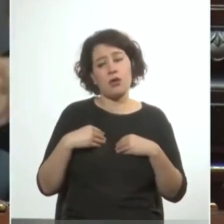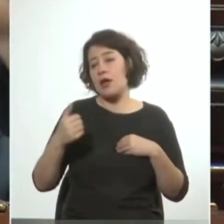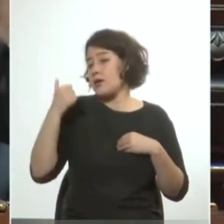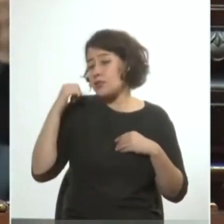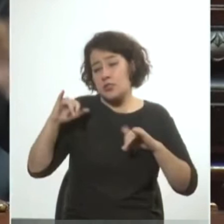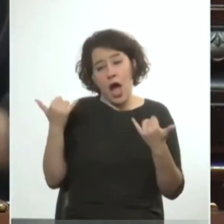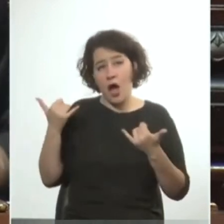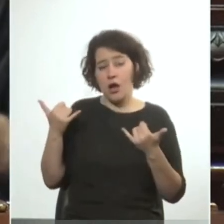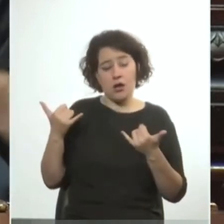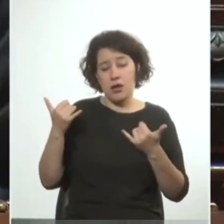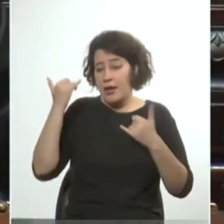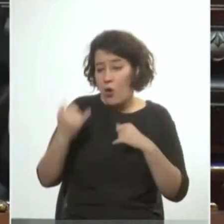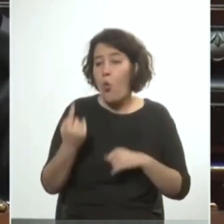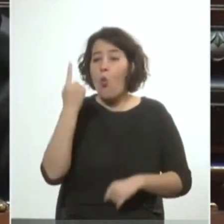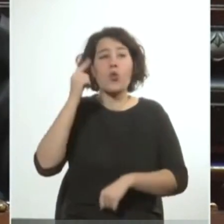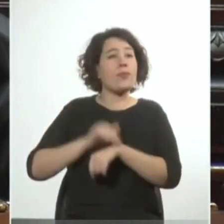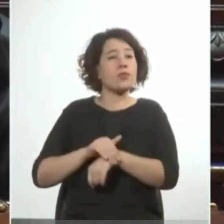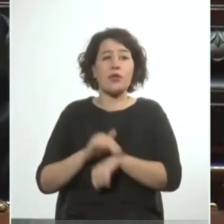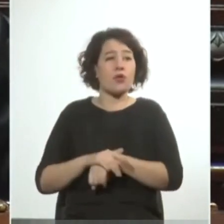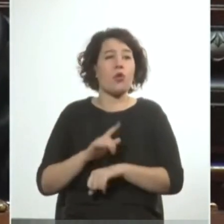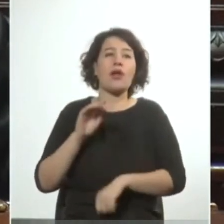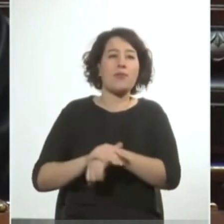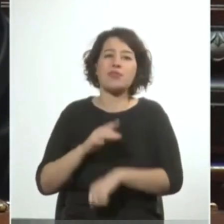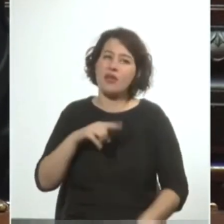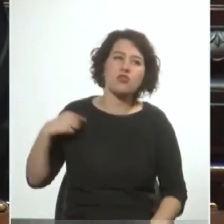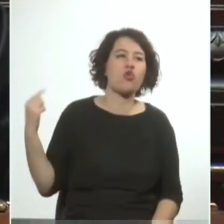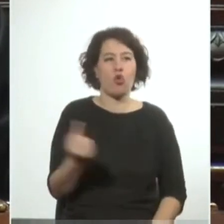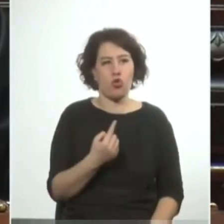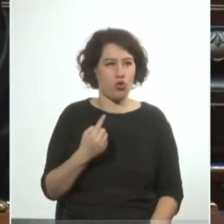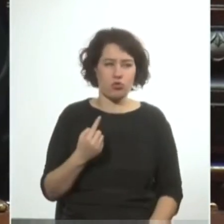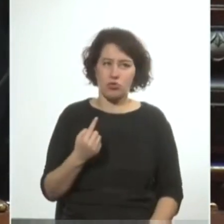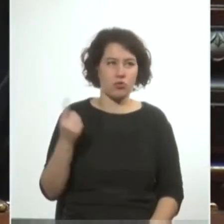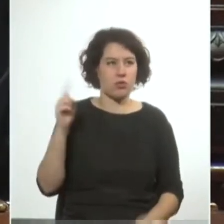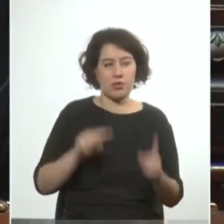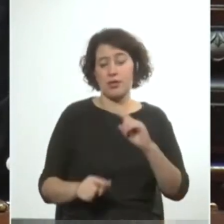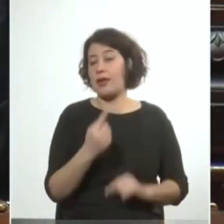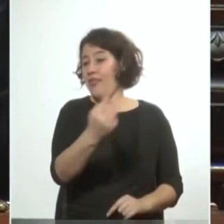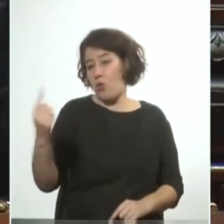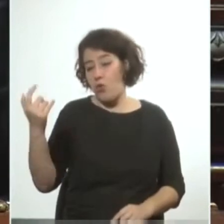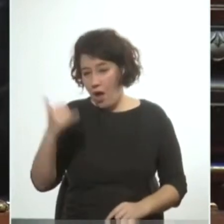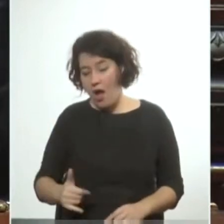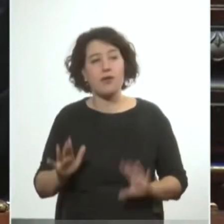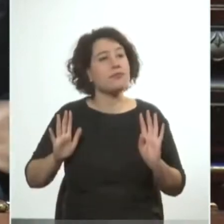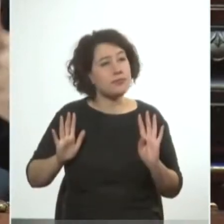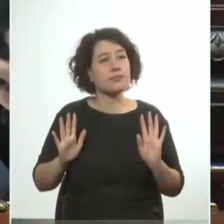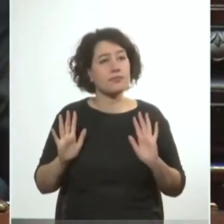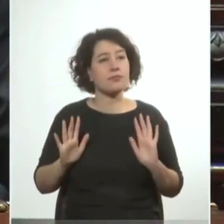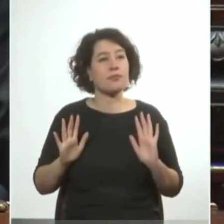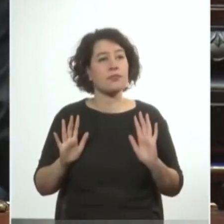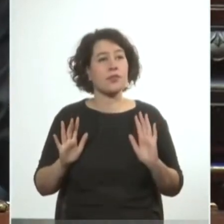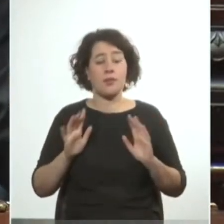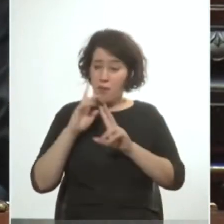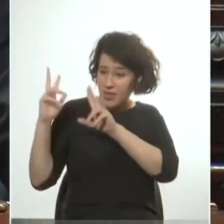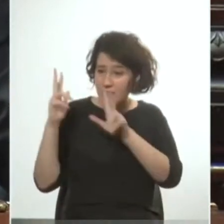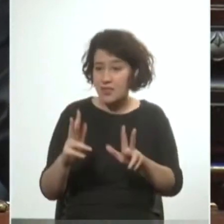hubo un responsable no la responsabilidad es multicausal y multipersonal ahora vamos a decir las